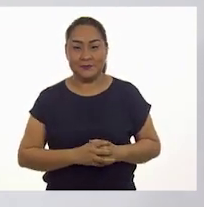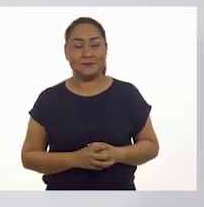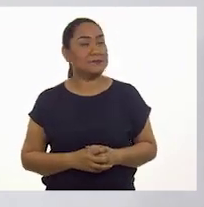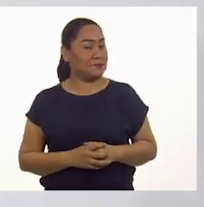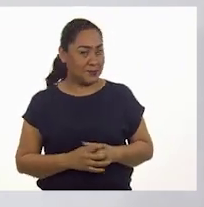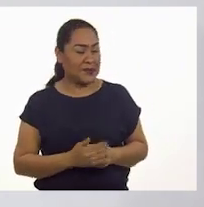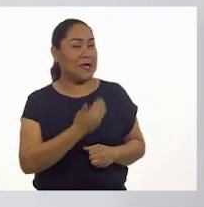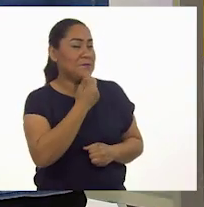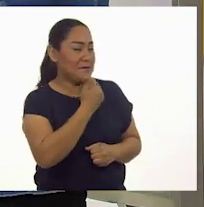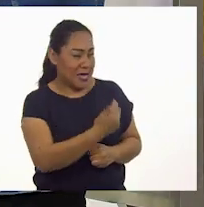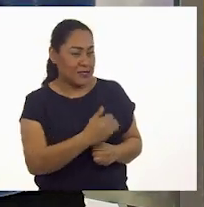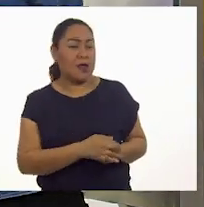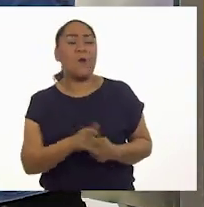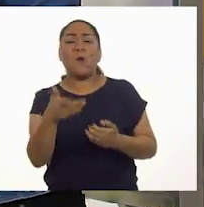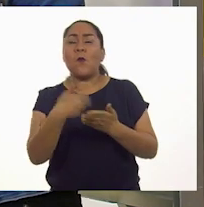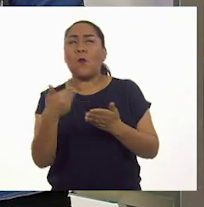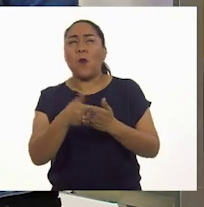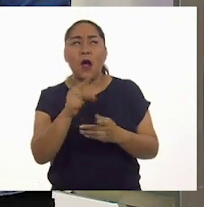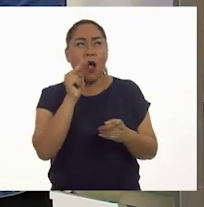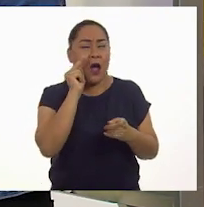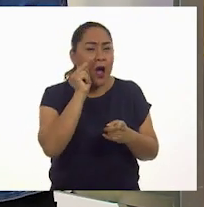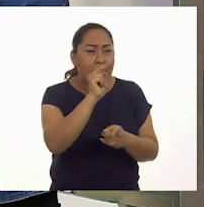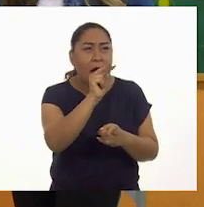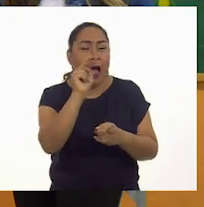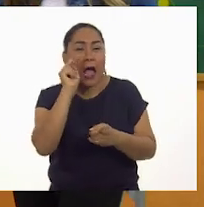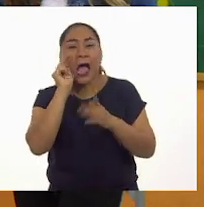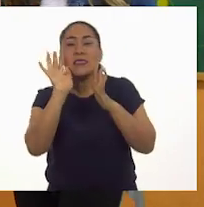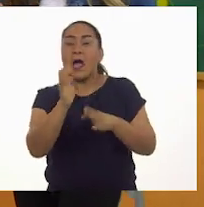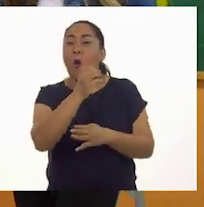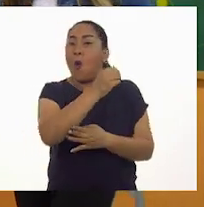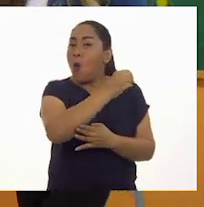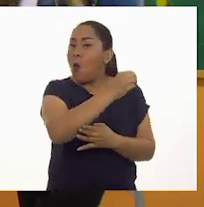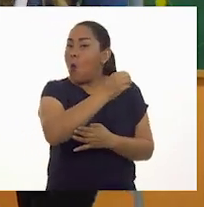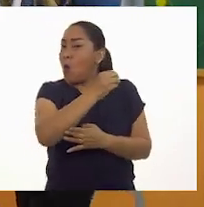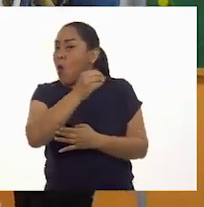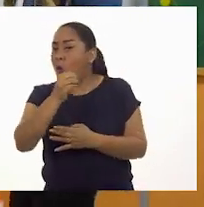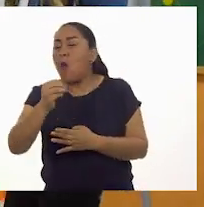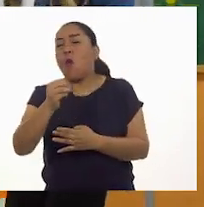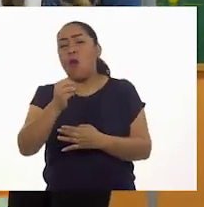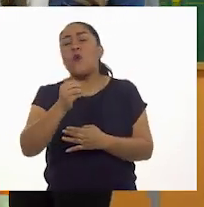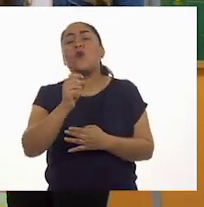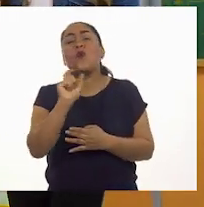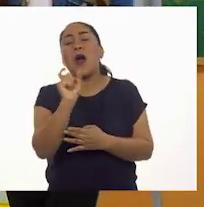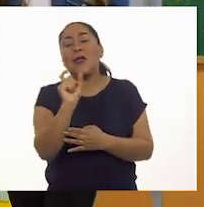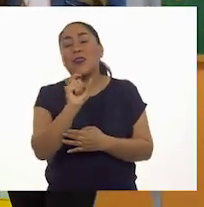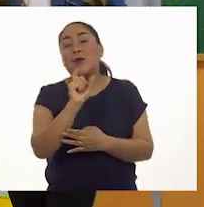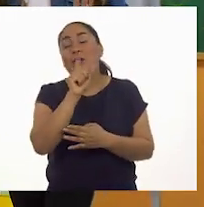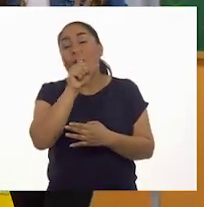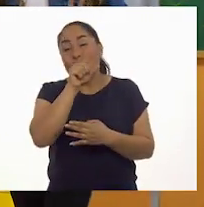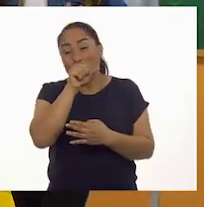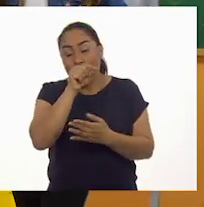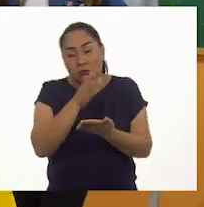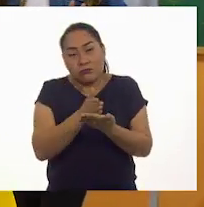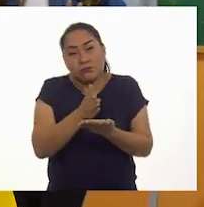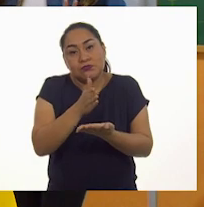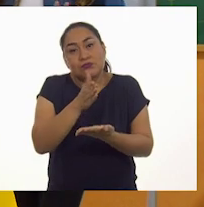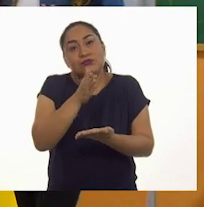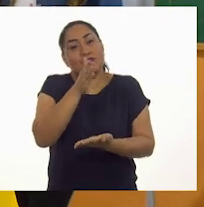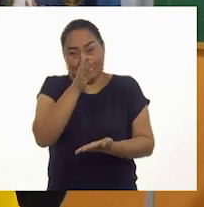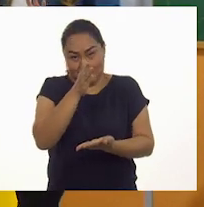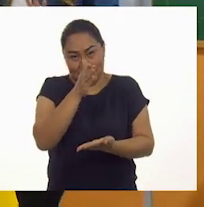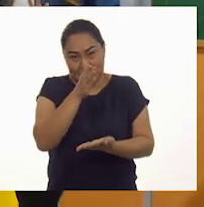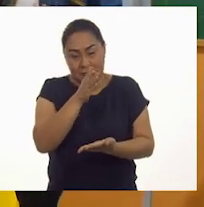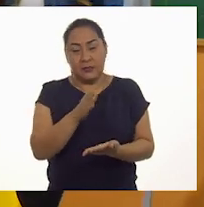Muy bien. Como pueden darse cuenta, acabamos de ordenar una actividad que es el nacimiento y crecimiento de una gallina.